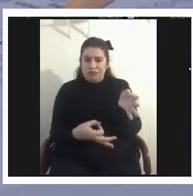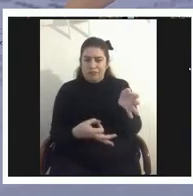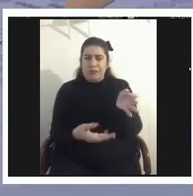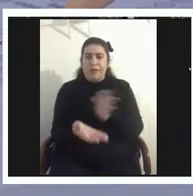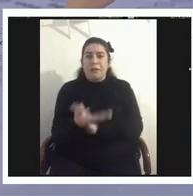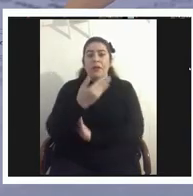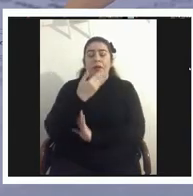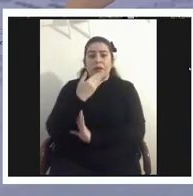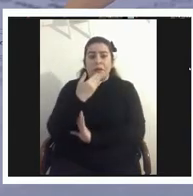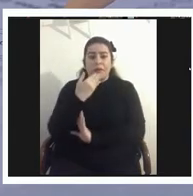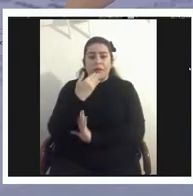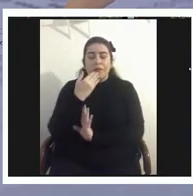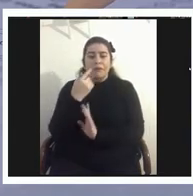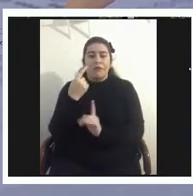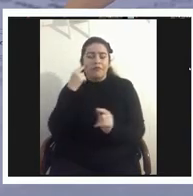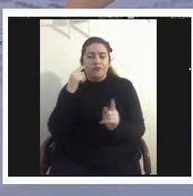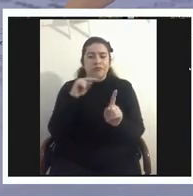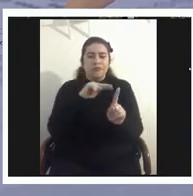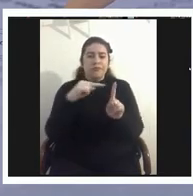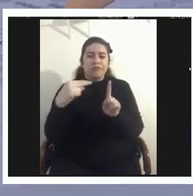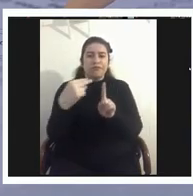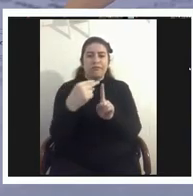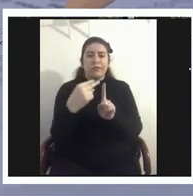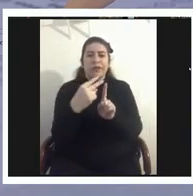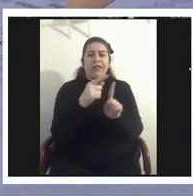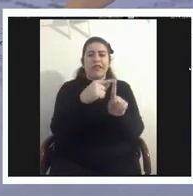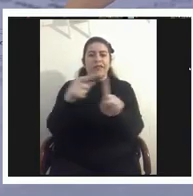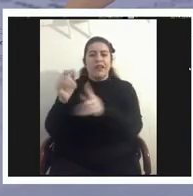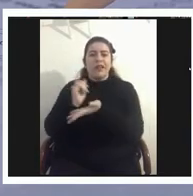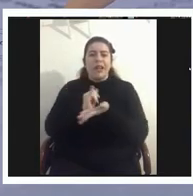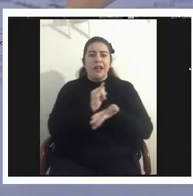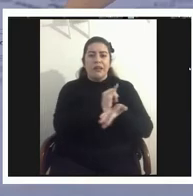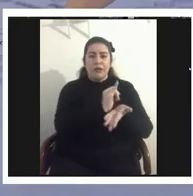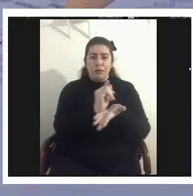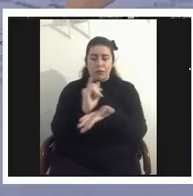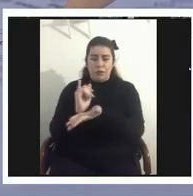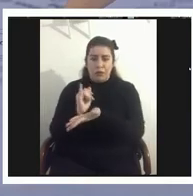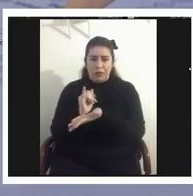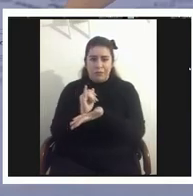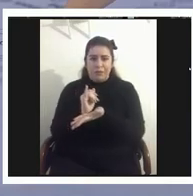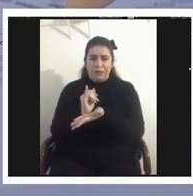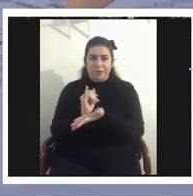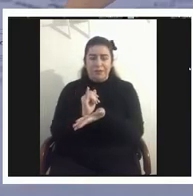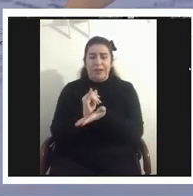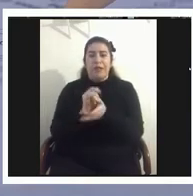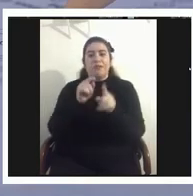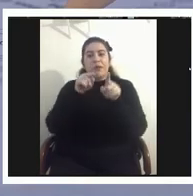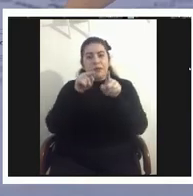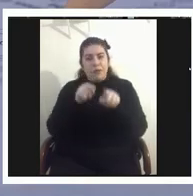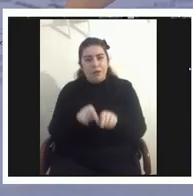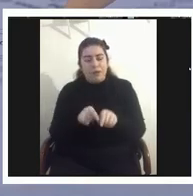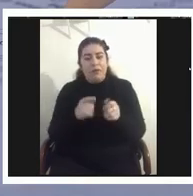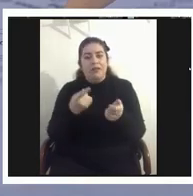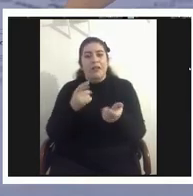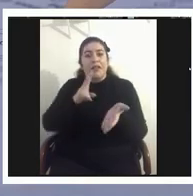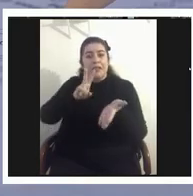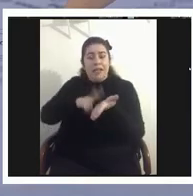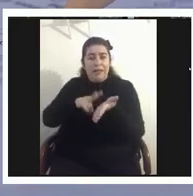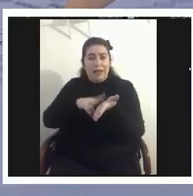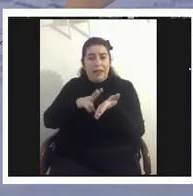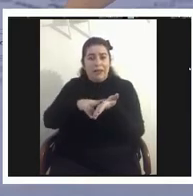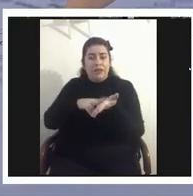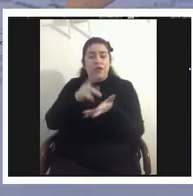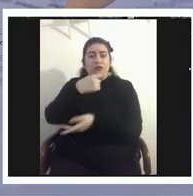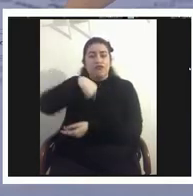podemos ver desde el punto de vista de las instituciones donde podemos ver si es que uno realmente confía